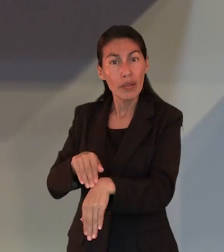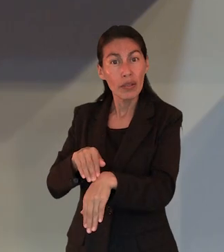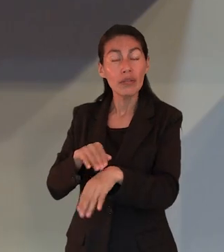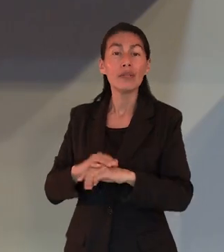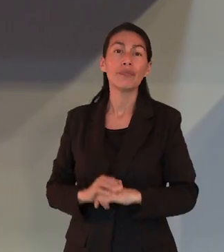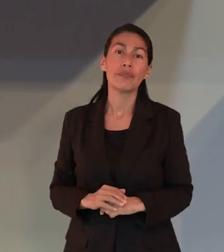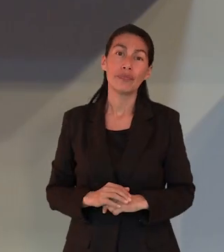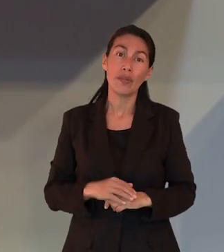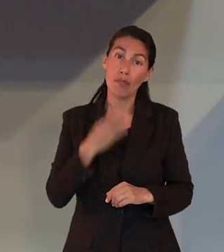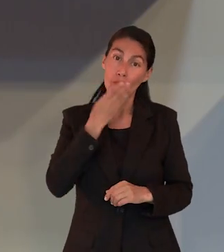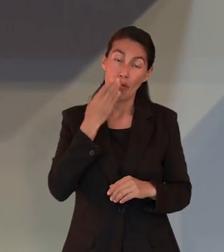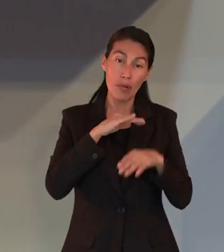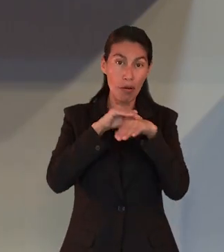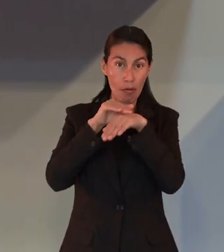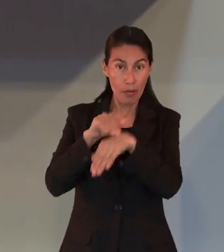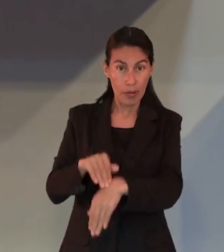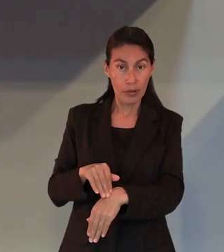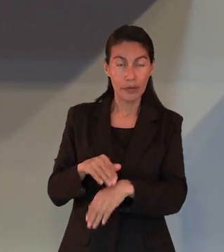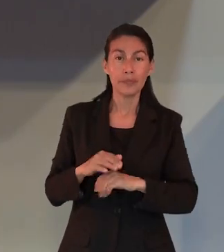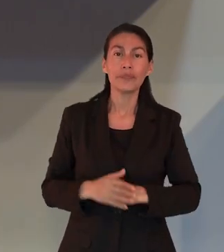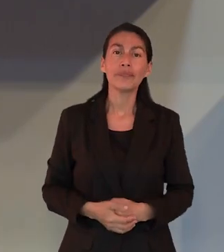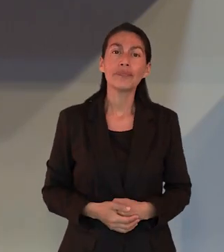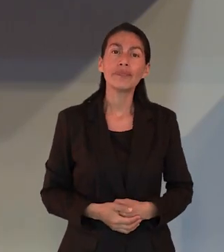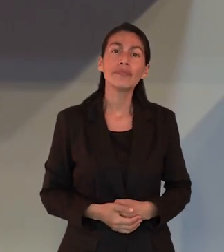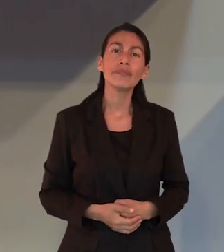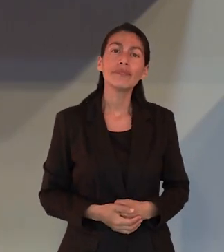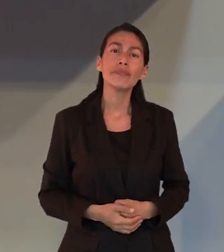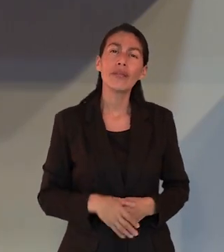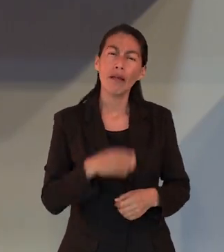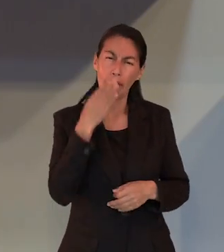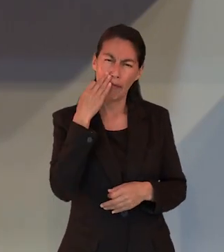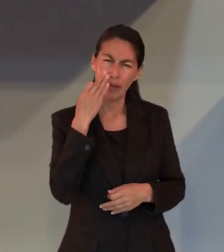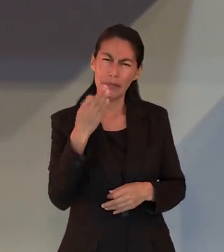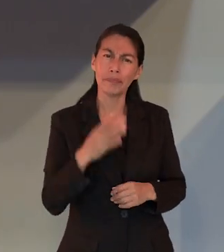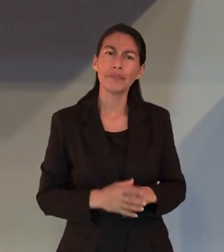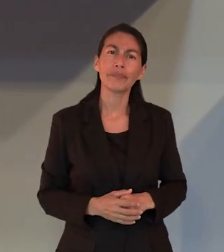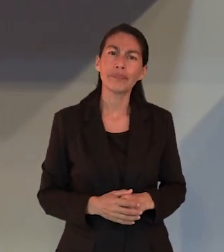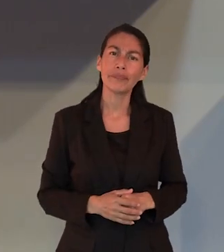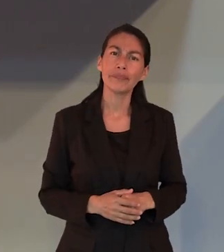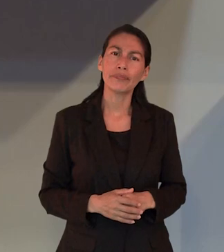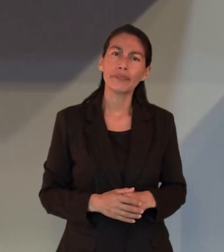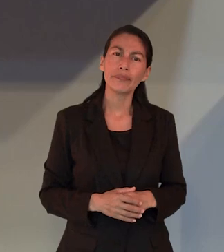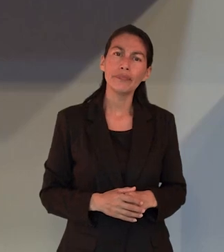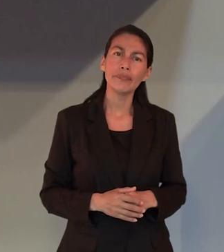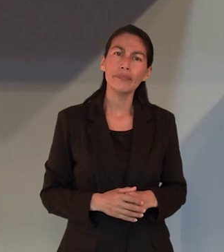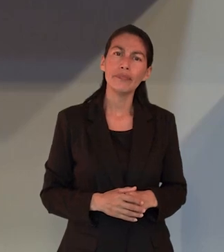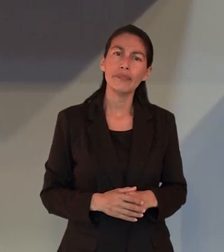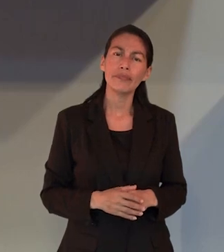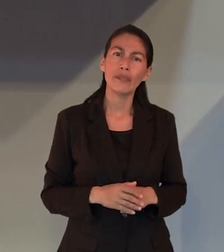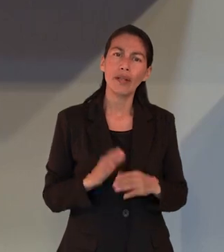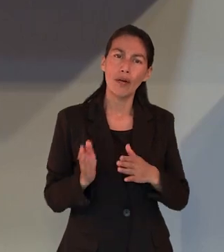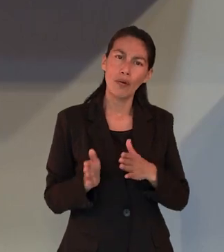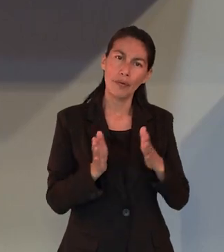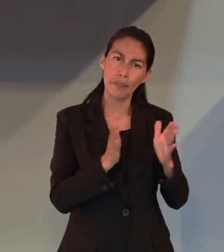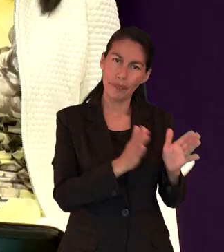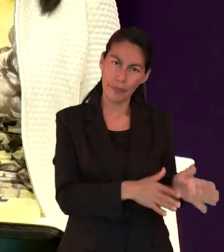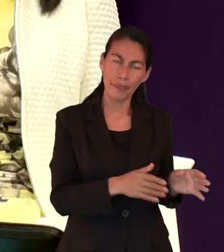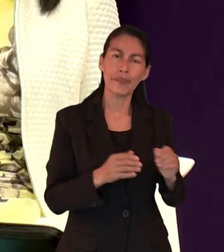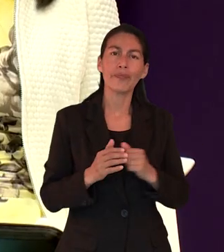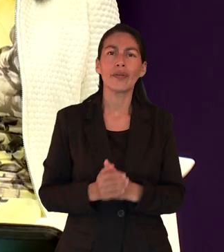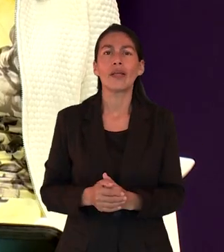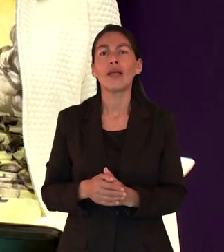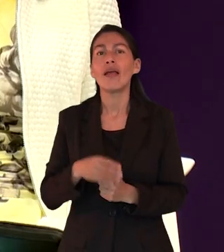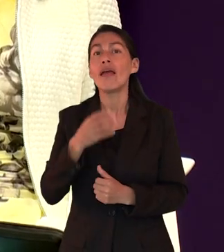a las instrucciones de la palabra de Dios. Ahora, quisiéramos abrir esta sección